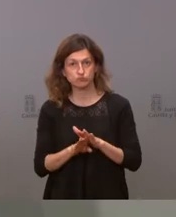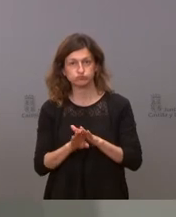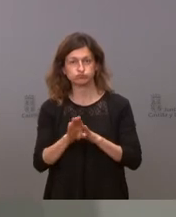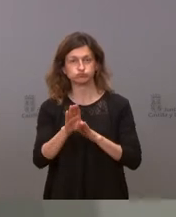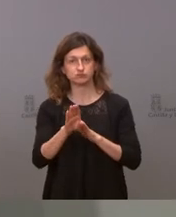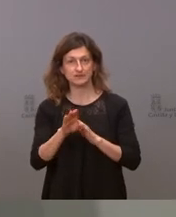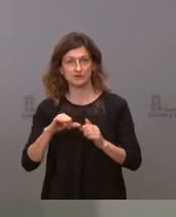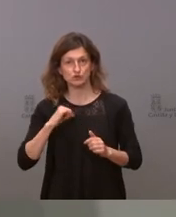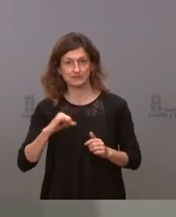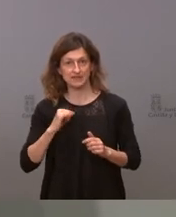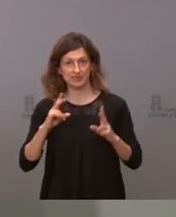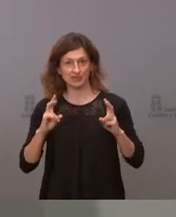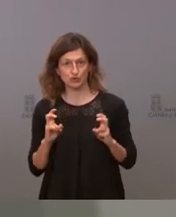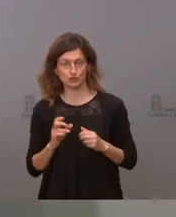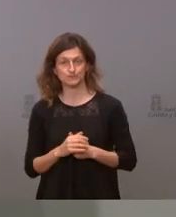de la hospitalización